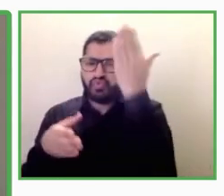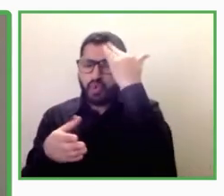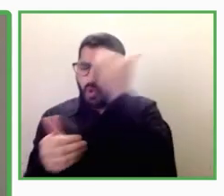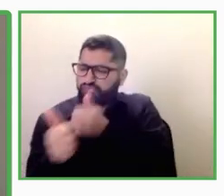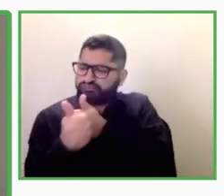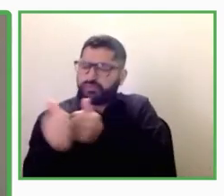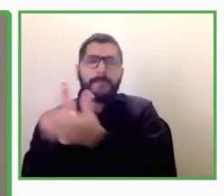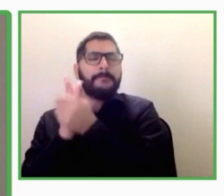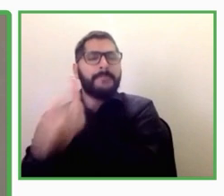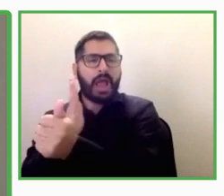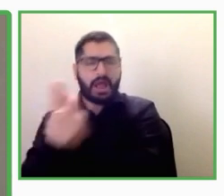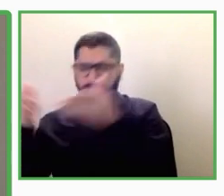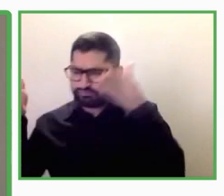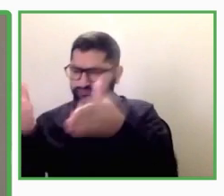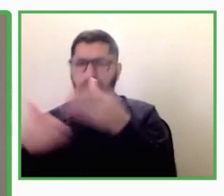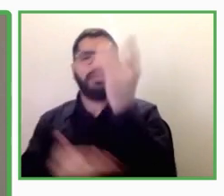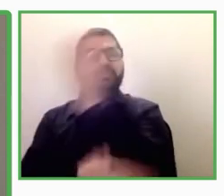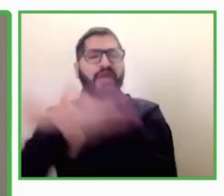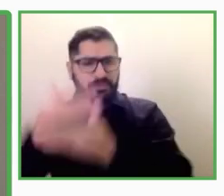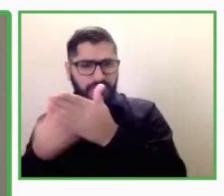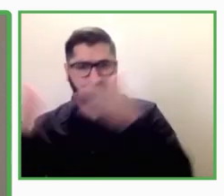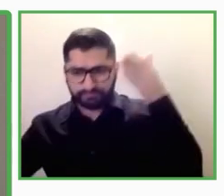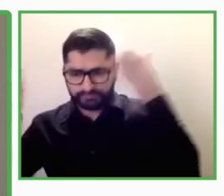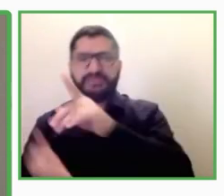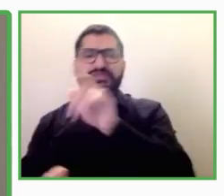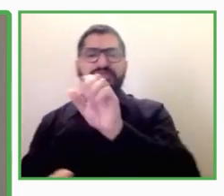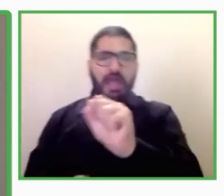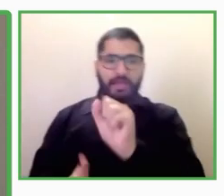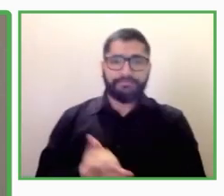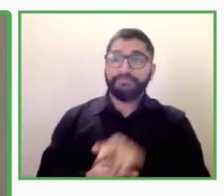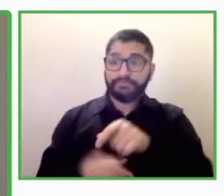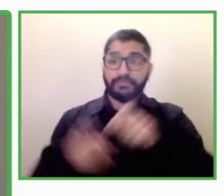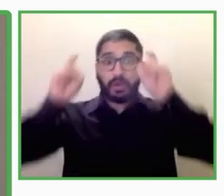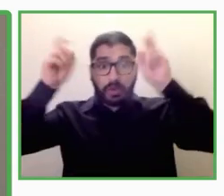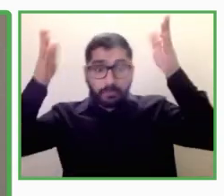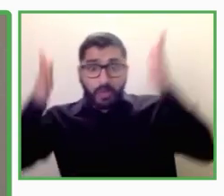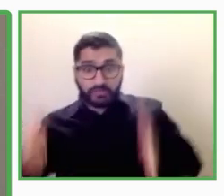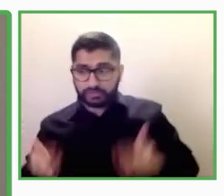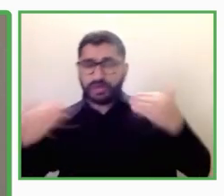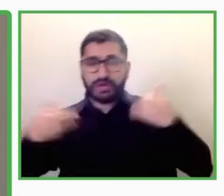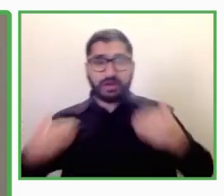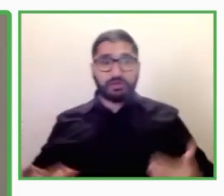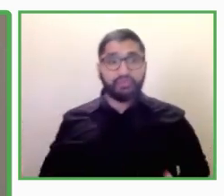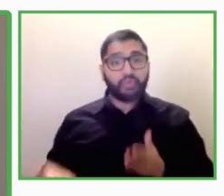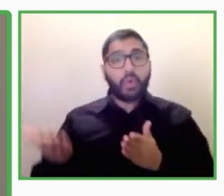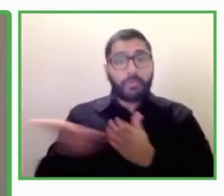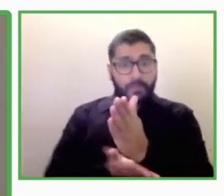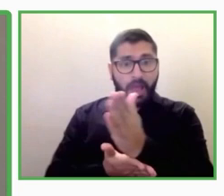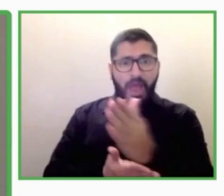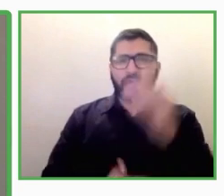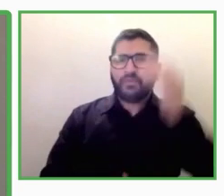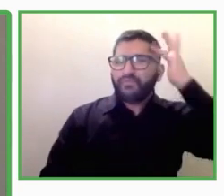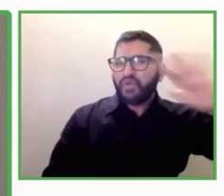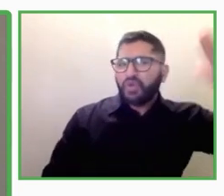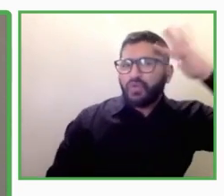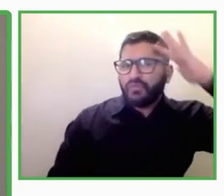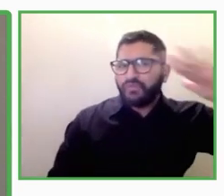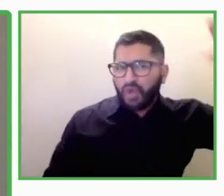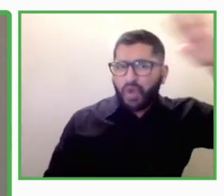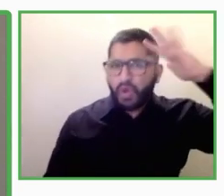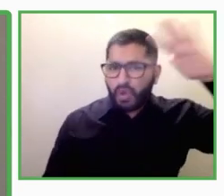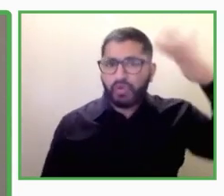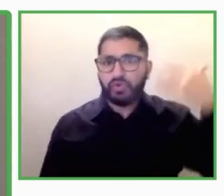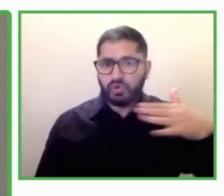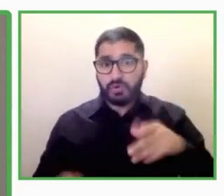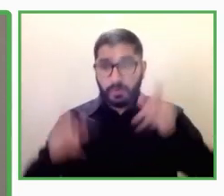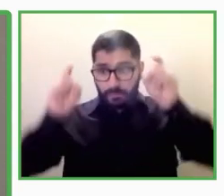Valencia, profesor titular de Filosofía del Derecho y director de la Cátedra de Discapacidad y Empleabilidad de la Universidad Miguel Hernández y desde hace